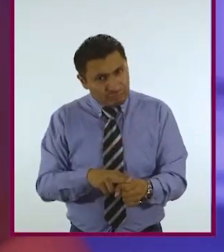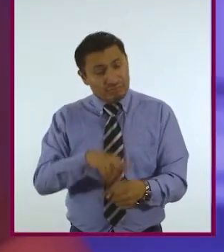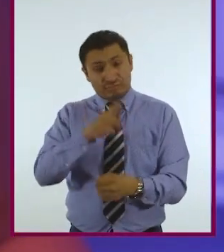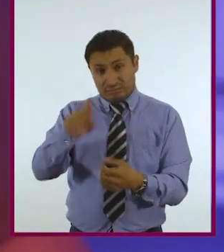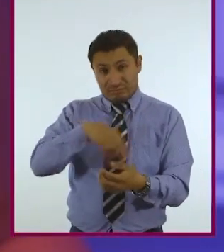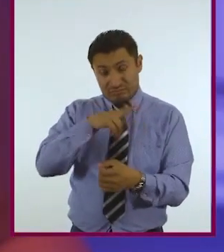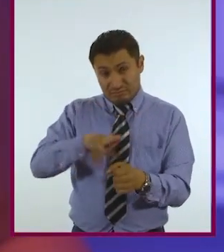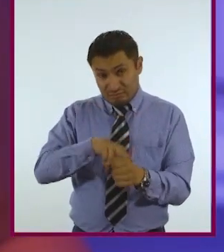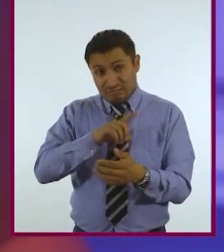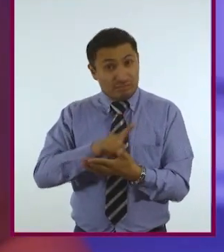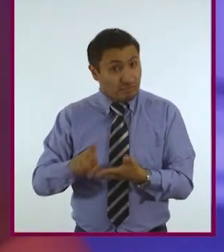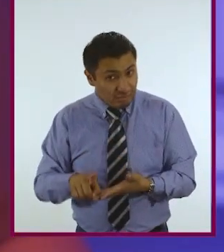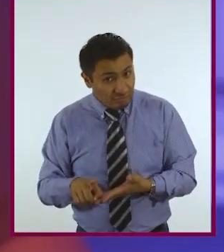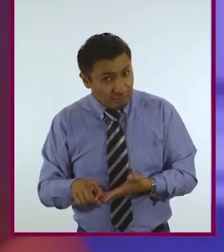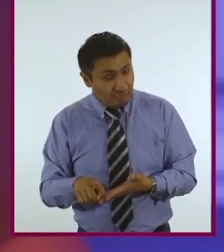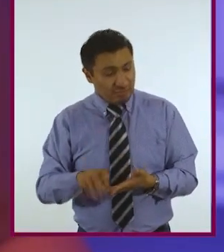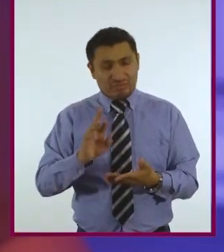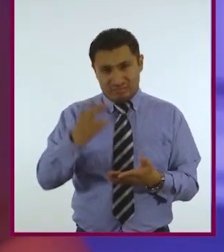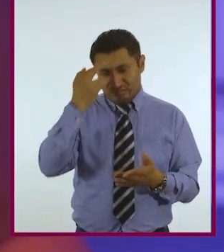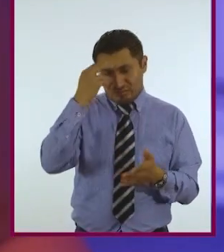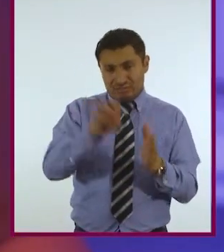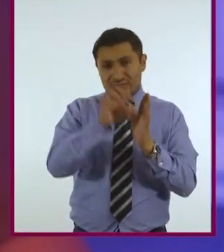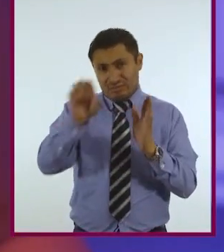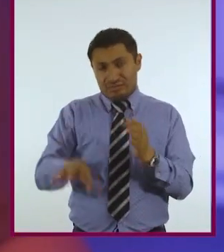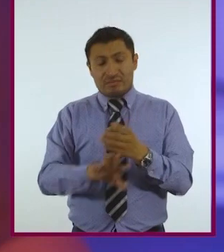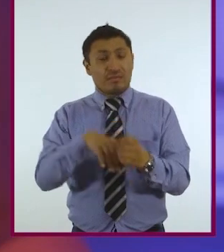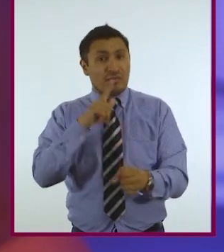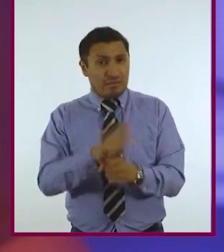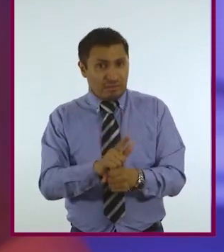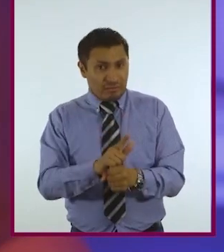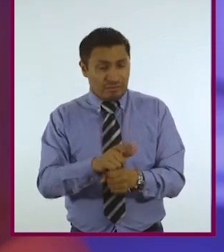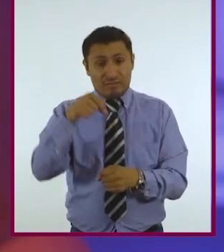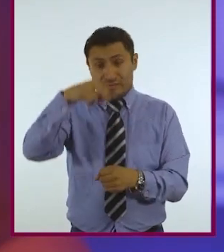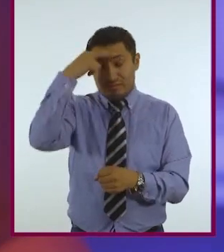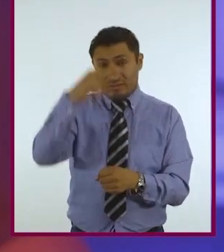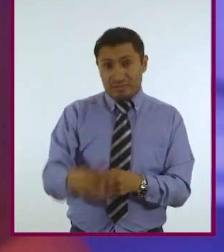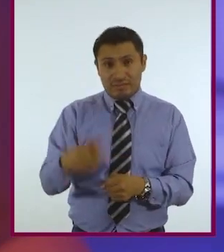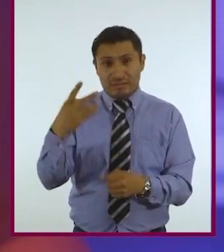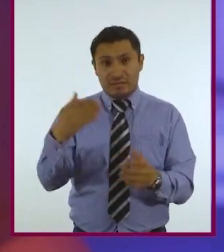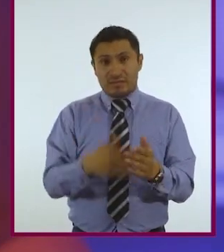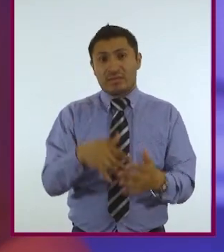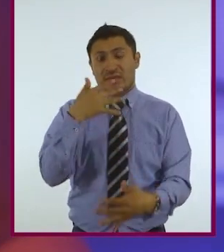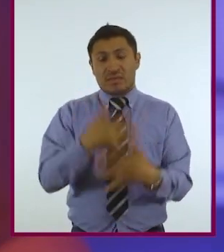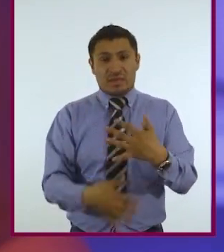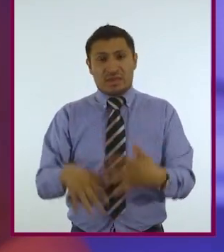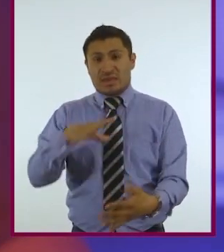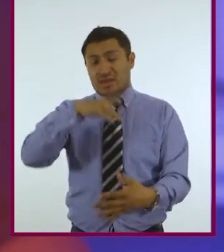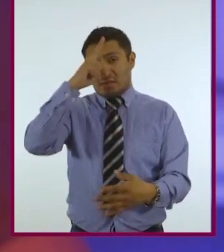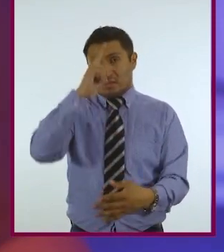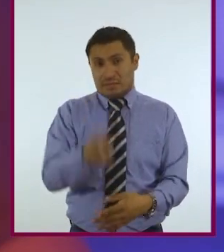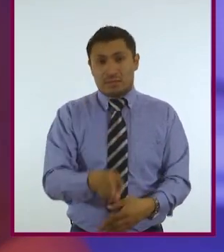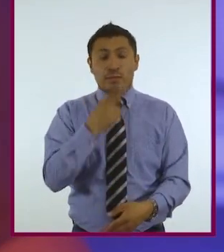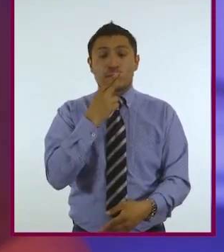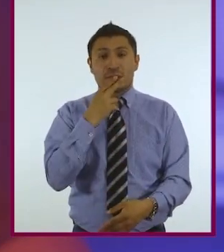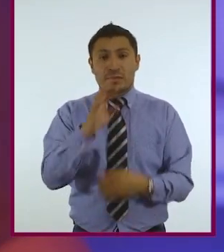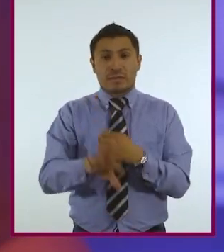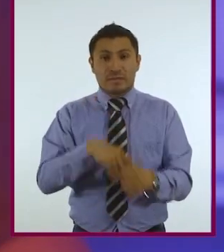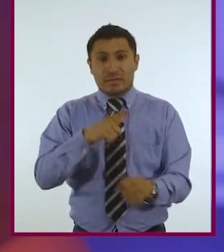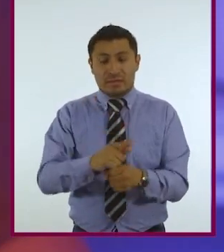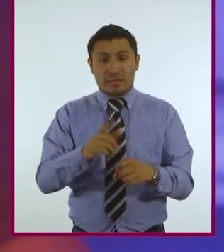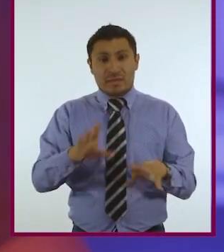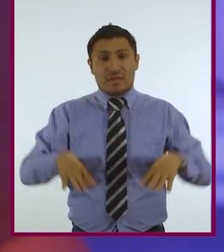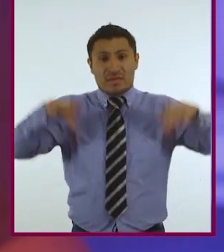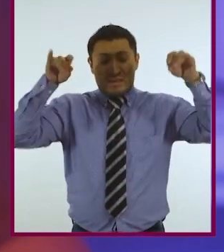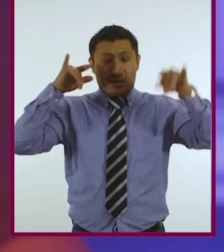naturaleza tiene derechos? Tomemos el ejemplo de los animales. En México, desde el 2015, está prohibido el uso de animales en